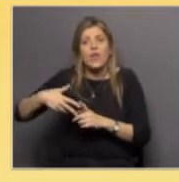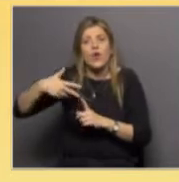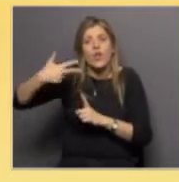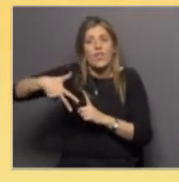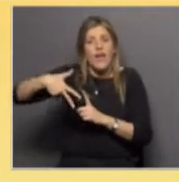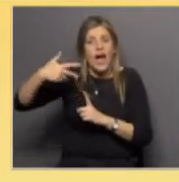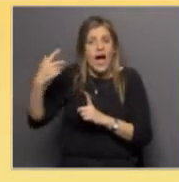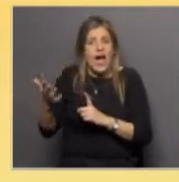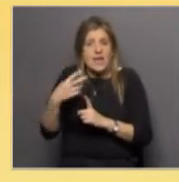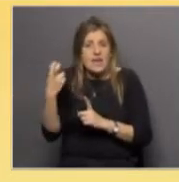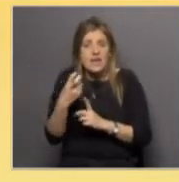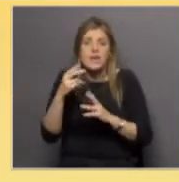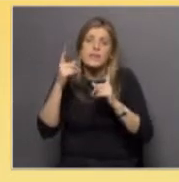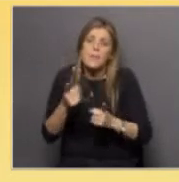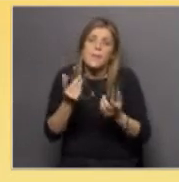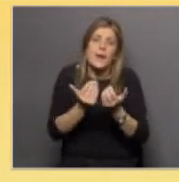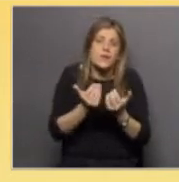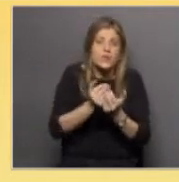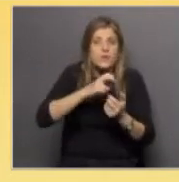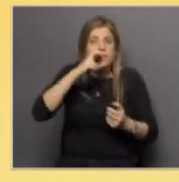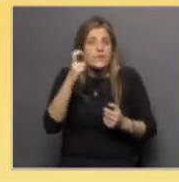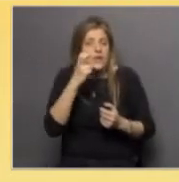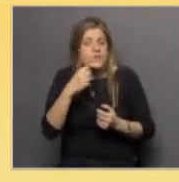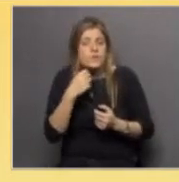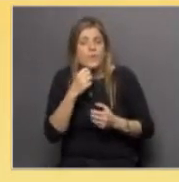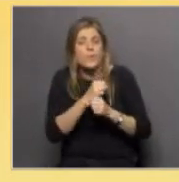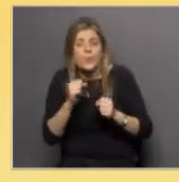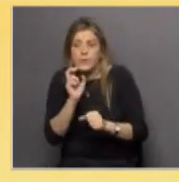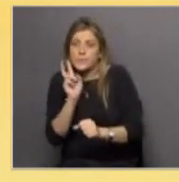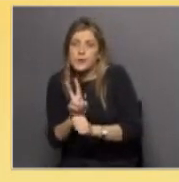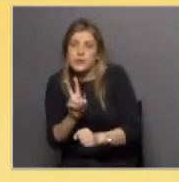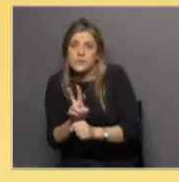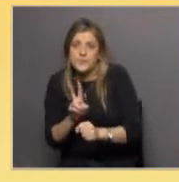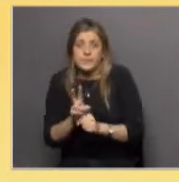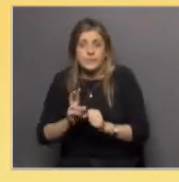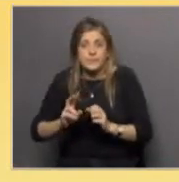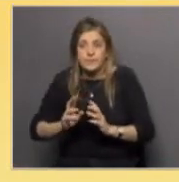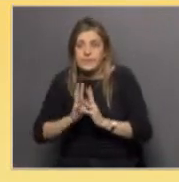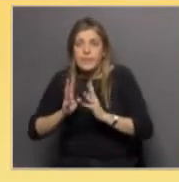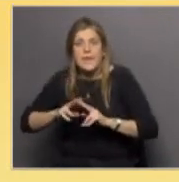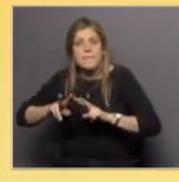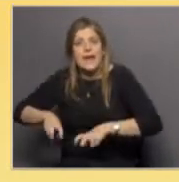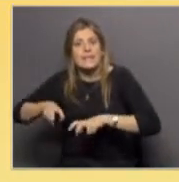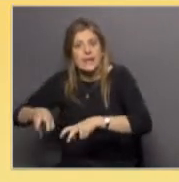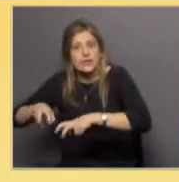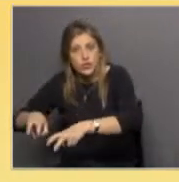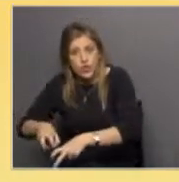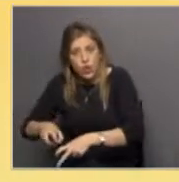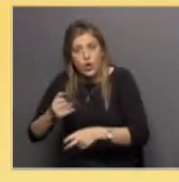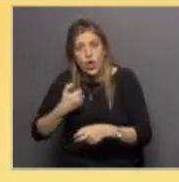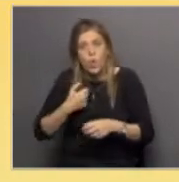el cuidado el efecto del viento para proteger determinadas plantaciones y que puede ocurrir con ellas